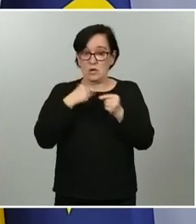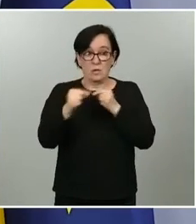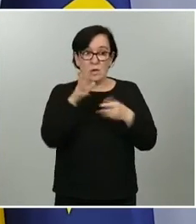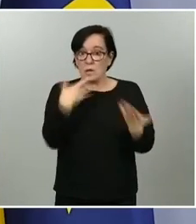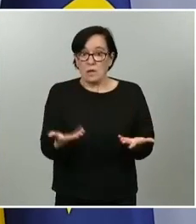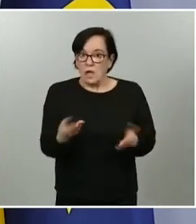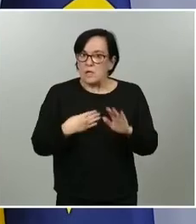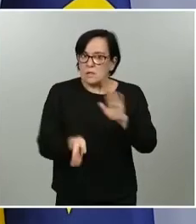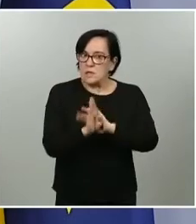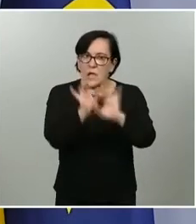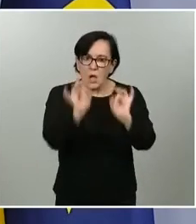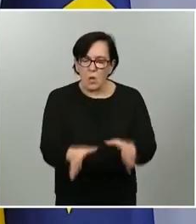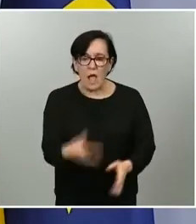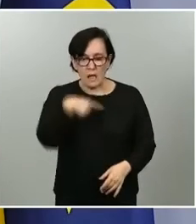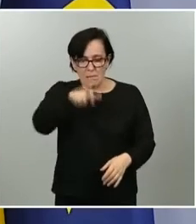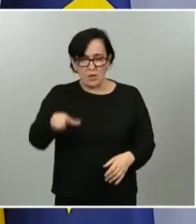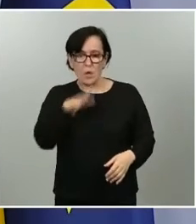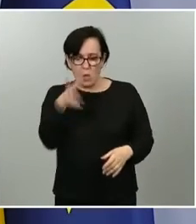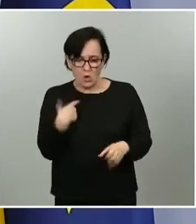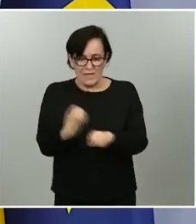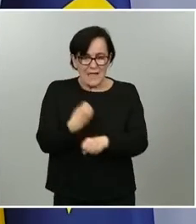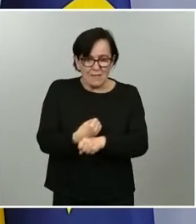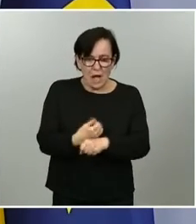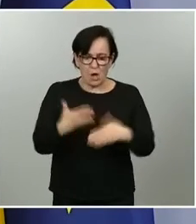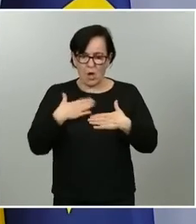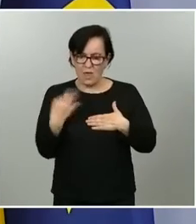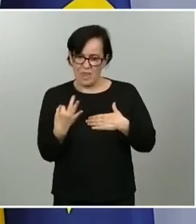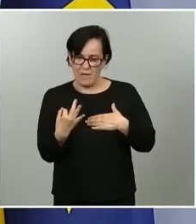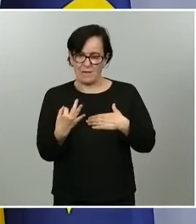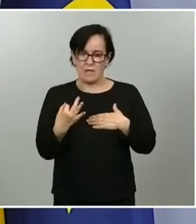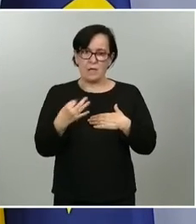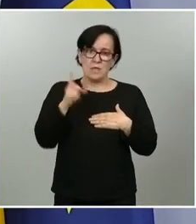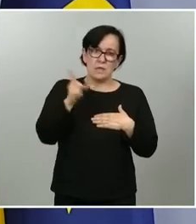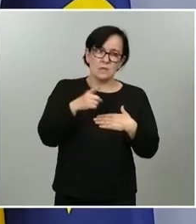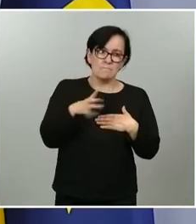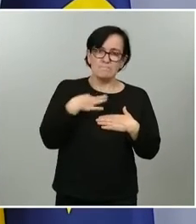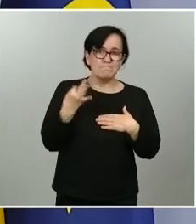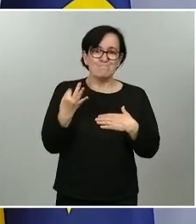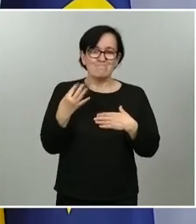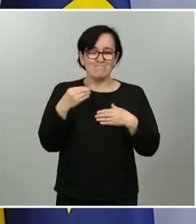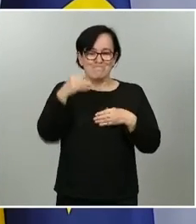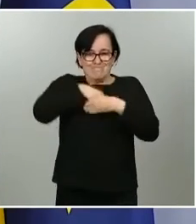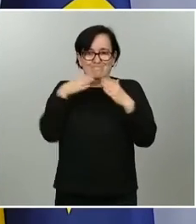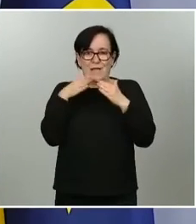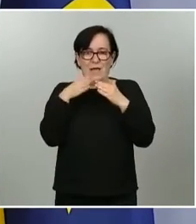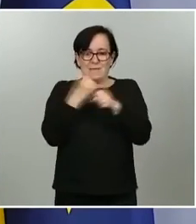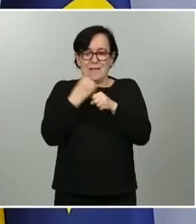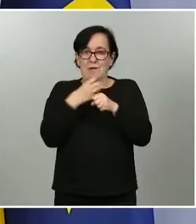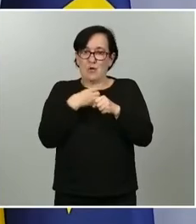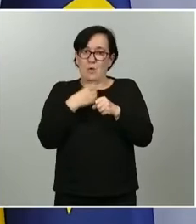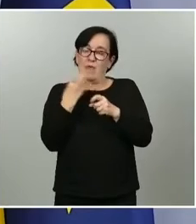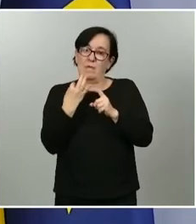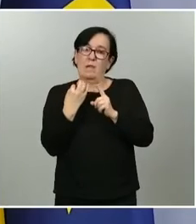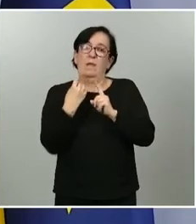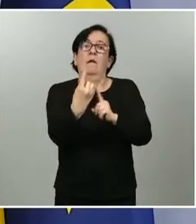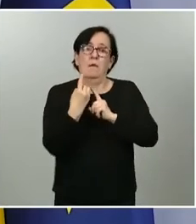que las personas que por razón de su trabajo siendo no posible medidas de teletrabajo tengan que desplazarse para poder realizar